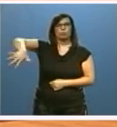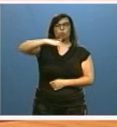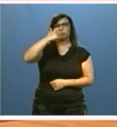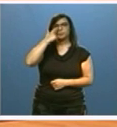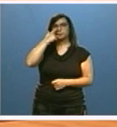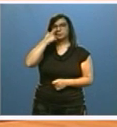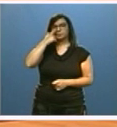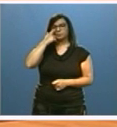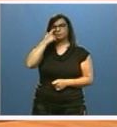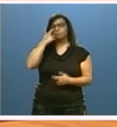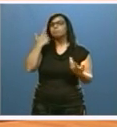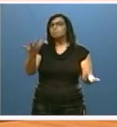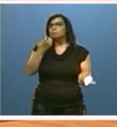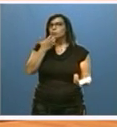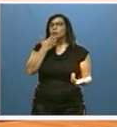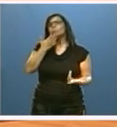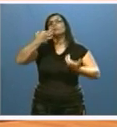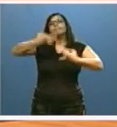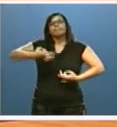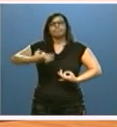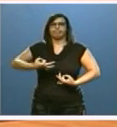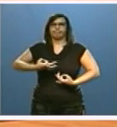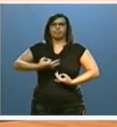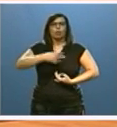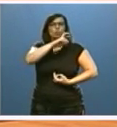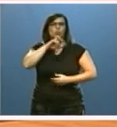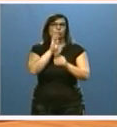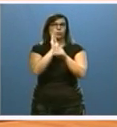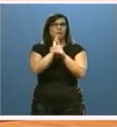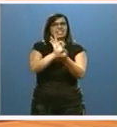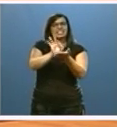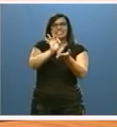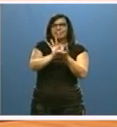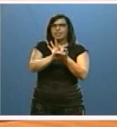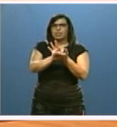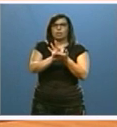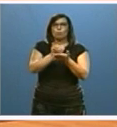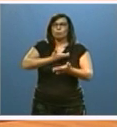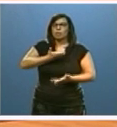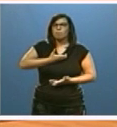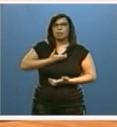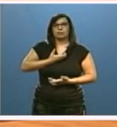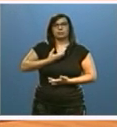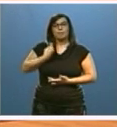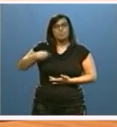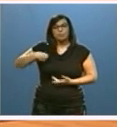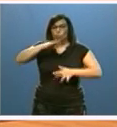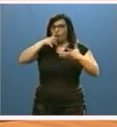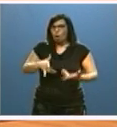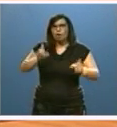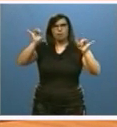ellas, la garantía de mantener los servicios esenciales autonómicos con la misma intensidad y en los mismos municipios que actualmente.